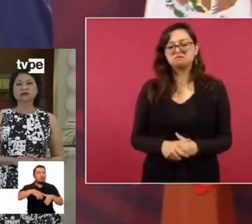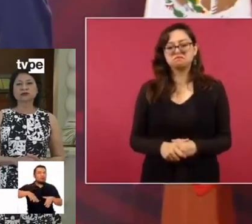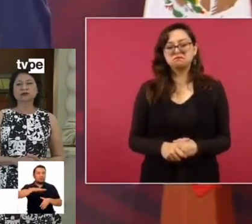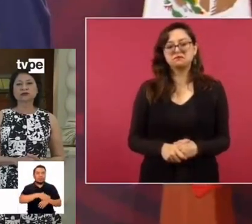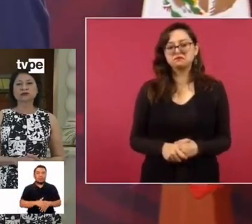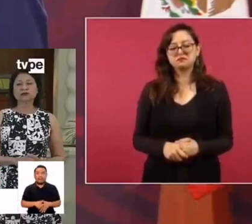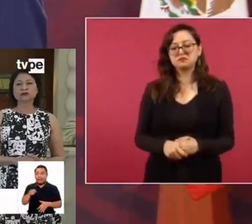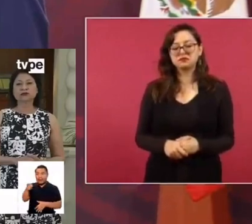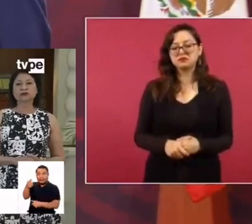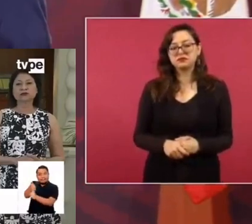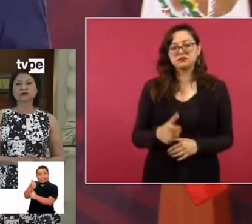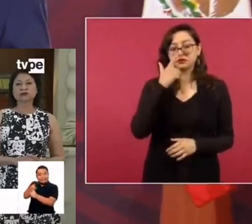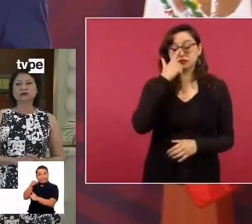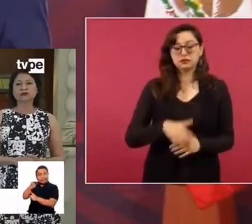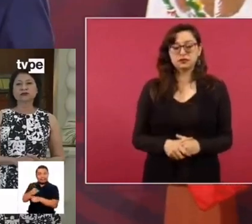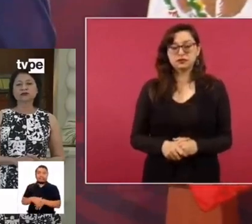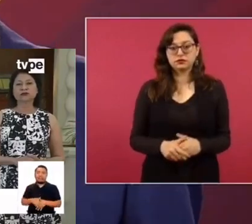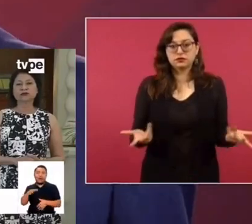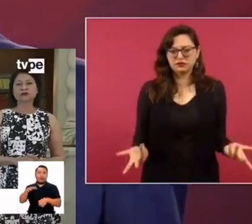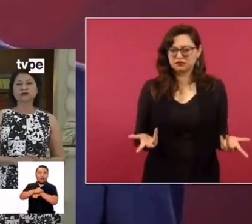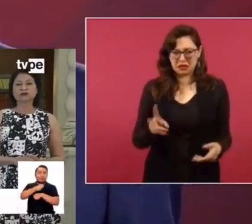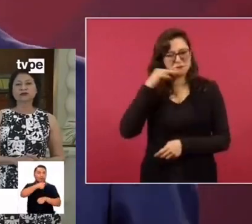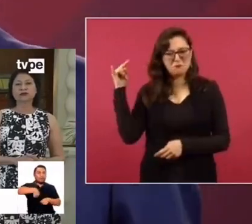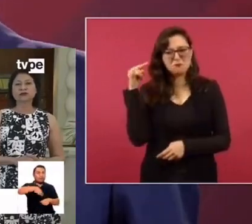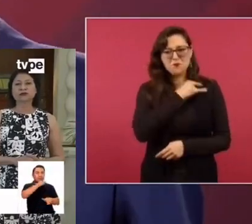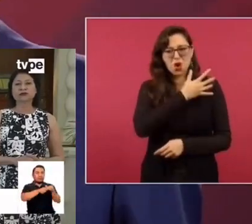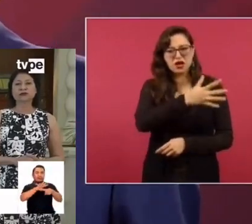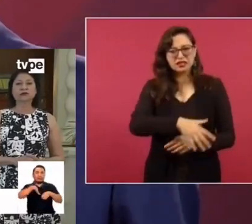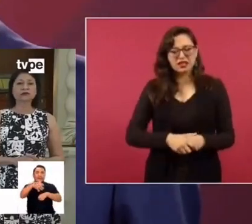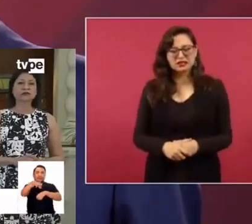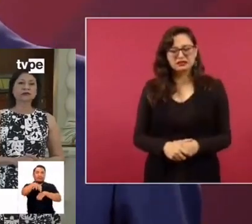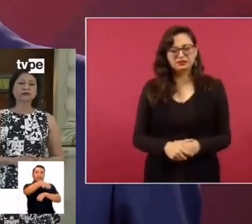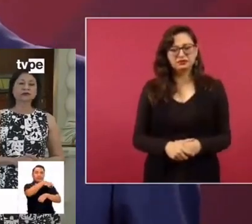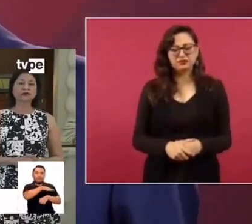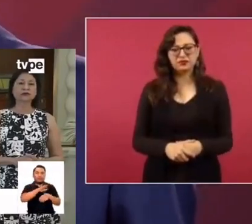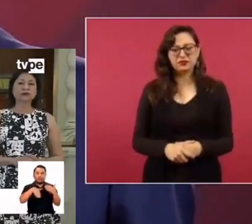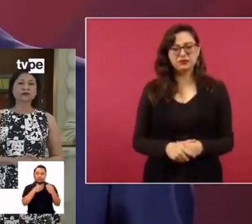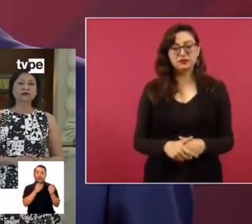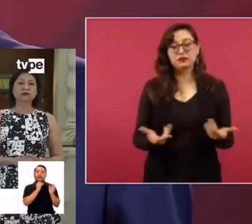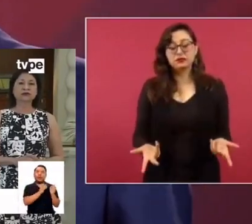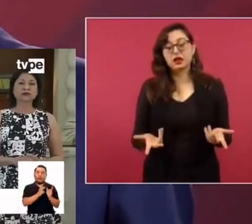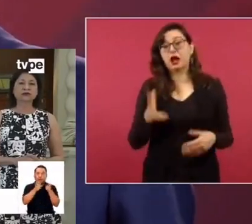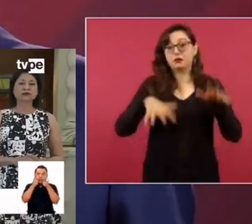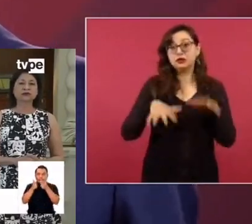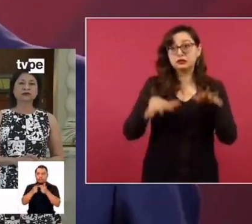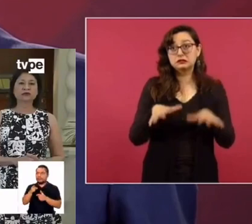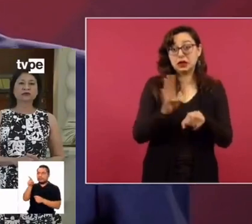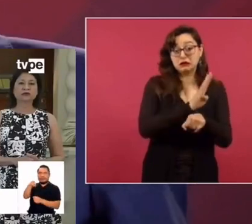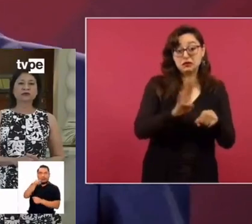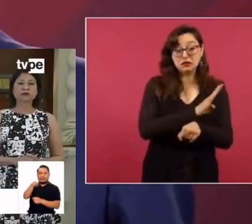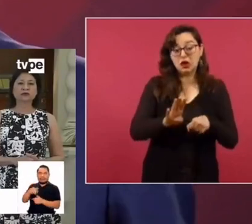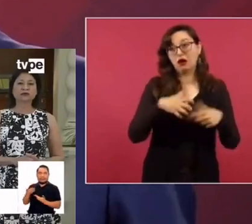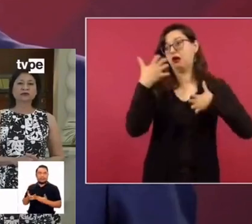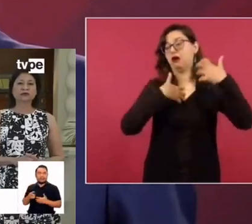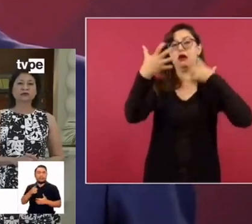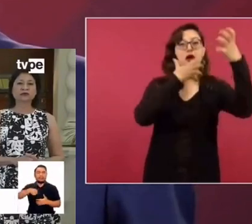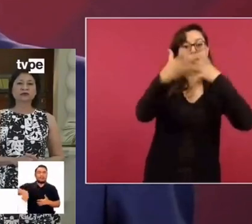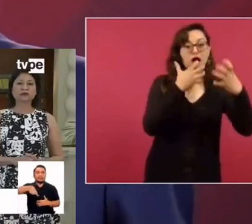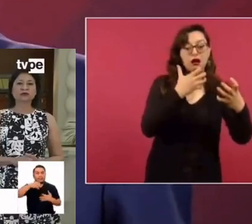que todos callan, gritan como pregoneros cuando les conviene. Y callan como momias